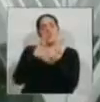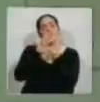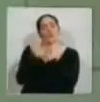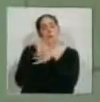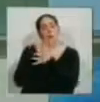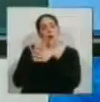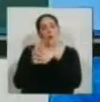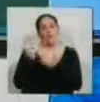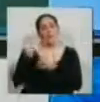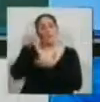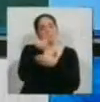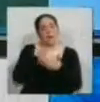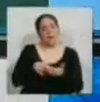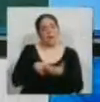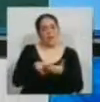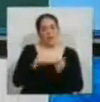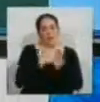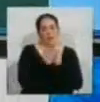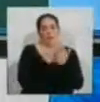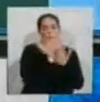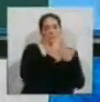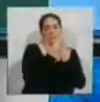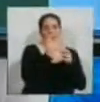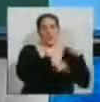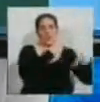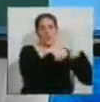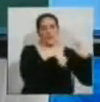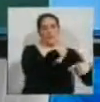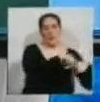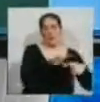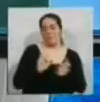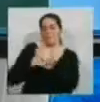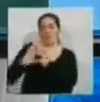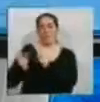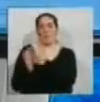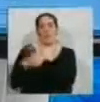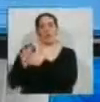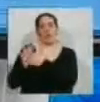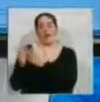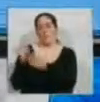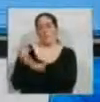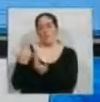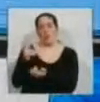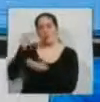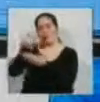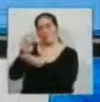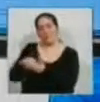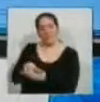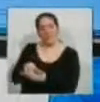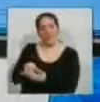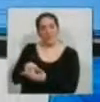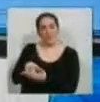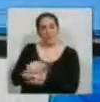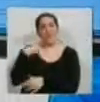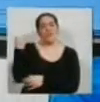No es la muerte del libro de papel. Lo que quería aprovechar y comentar es que es tan importante la digitalización de